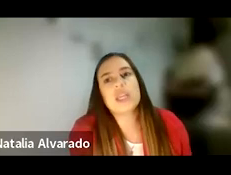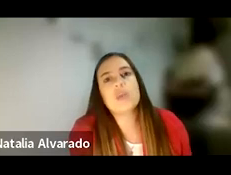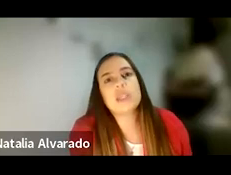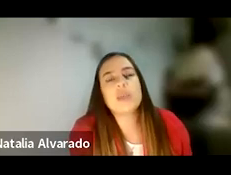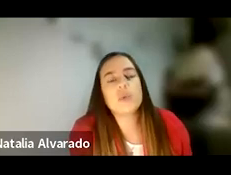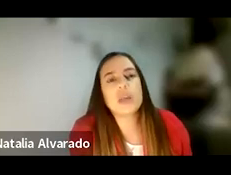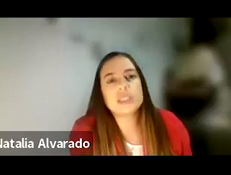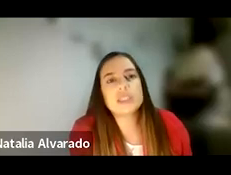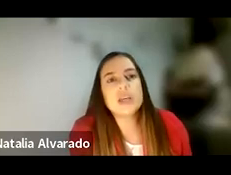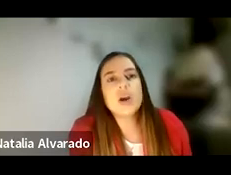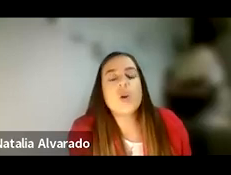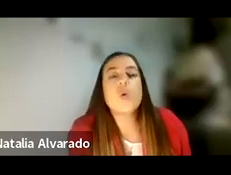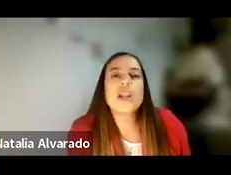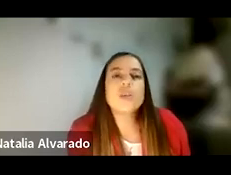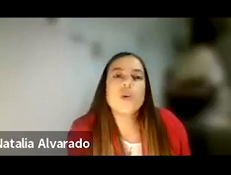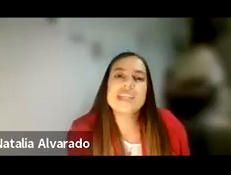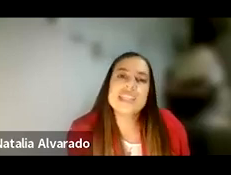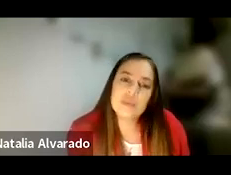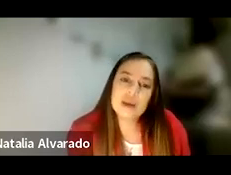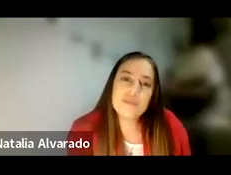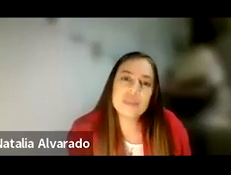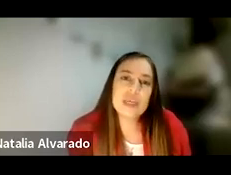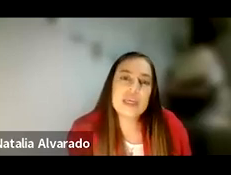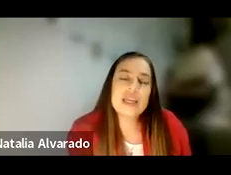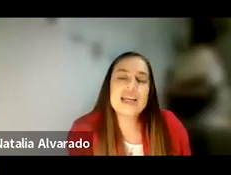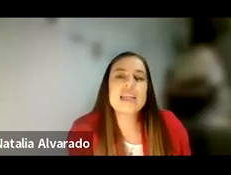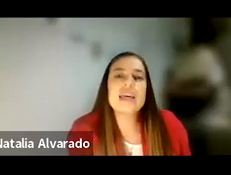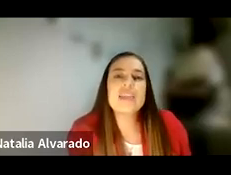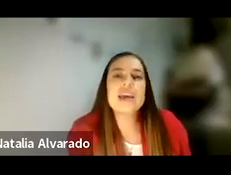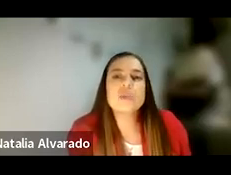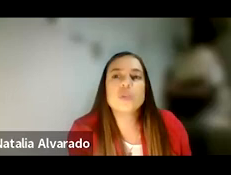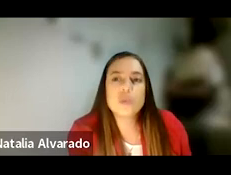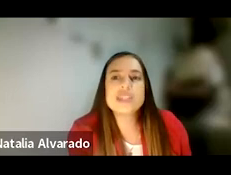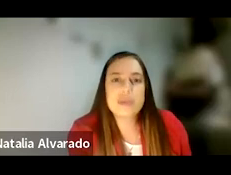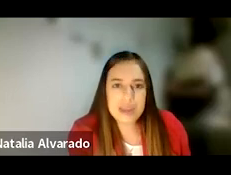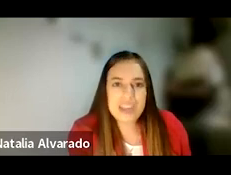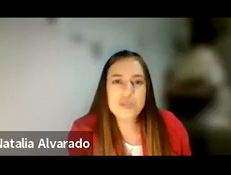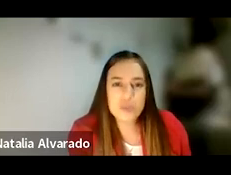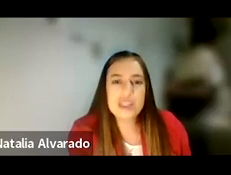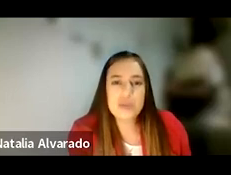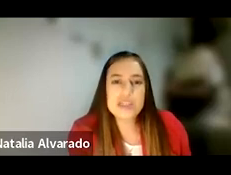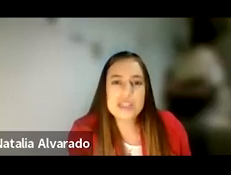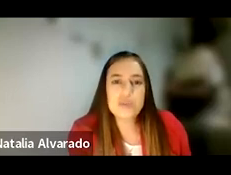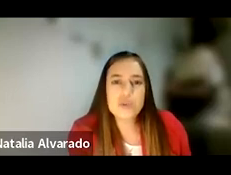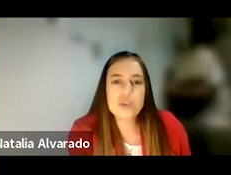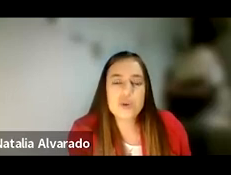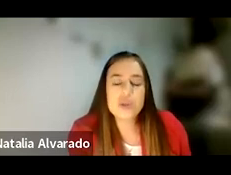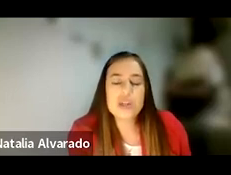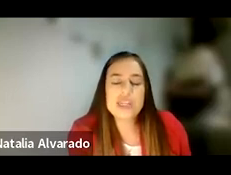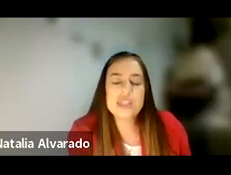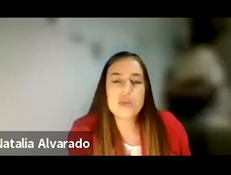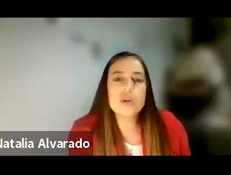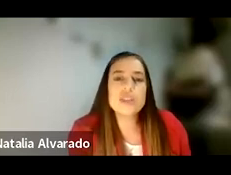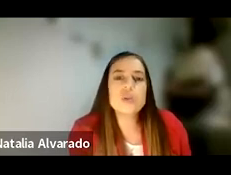mayoritariamente a las mujeres, lo cual no exime la claridad de que los hombres también son víctimas en muchas